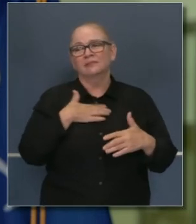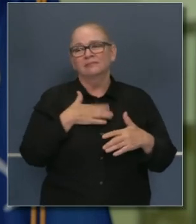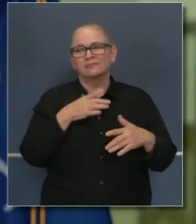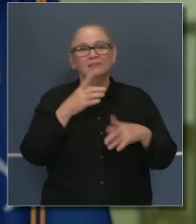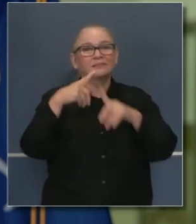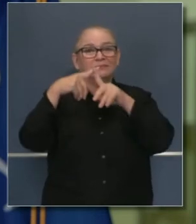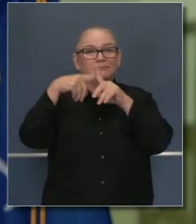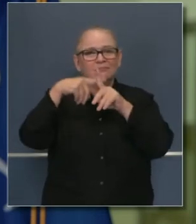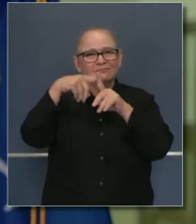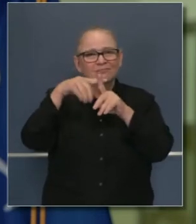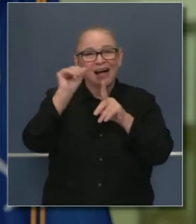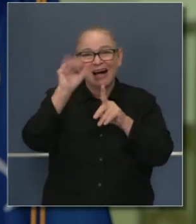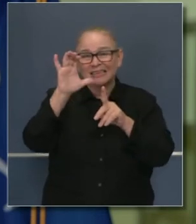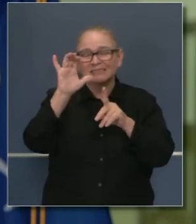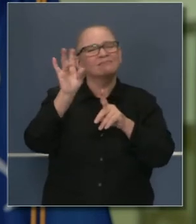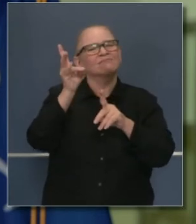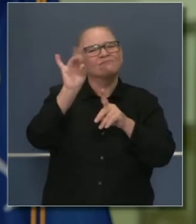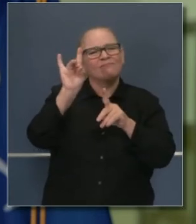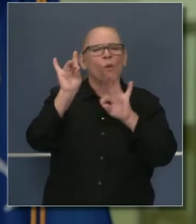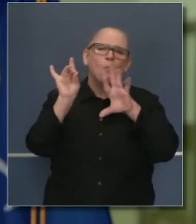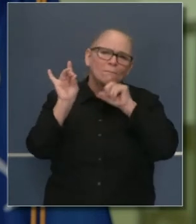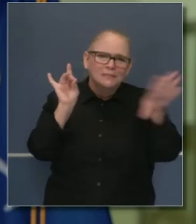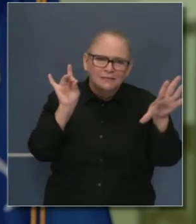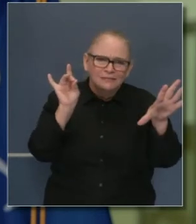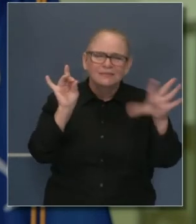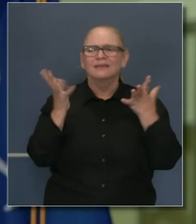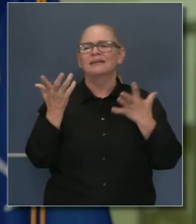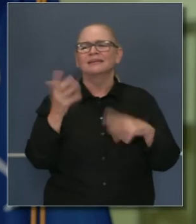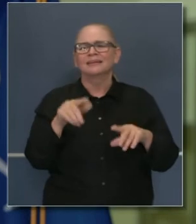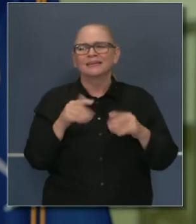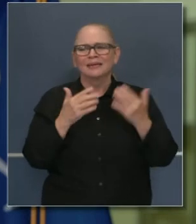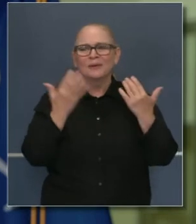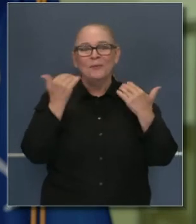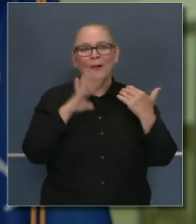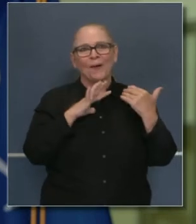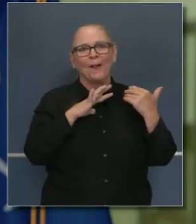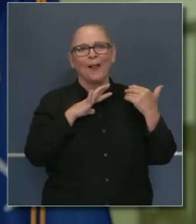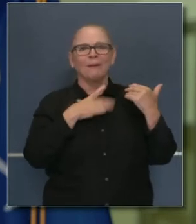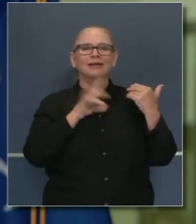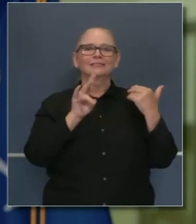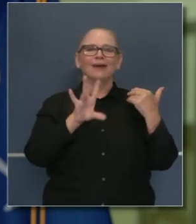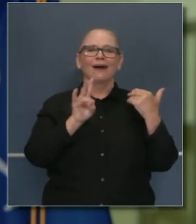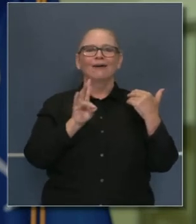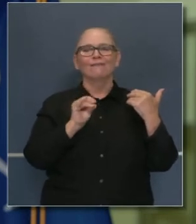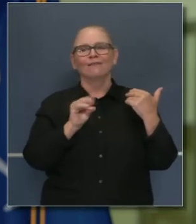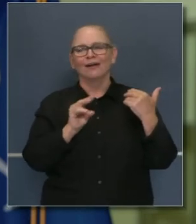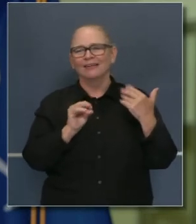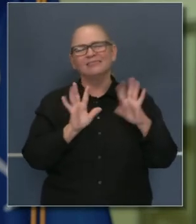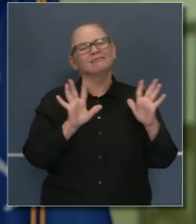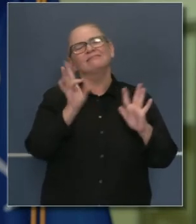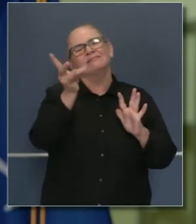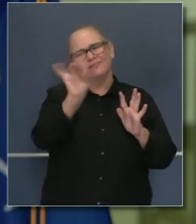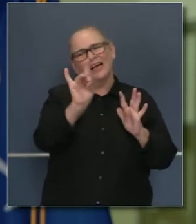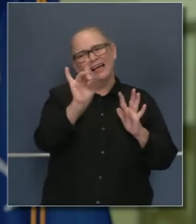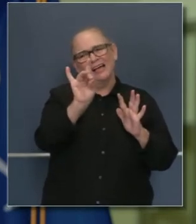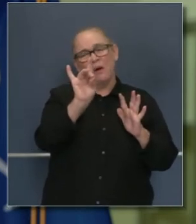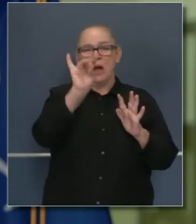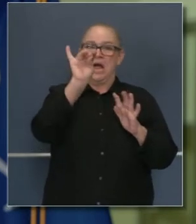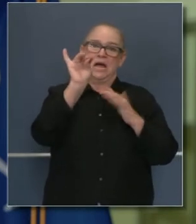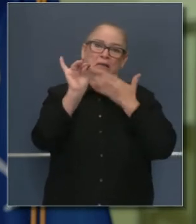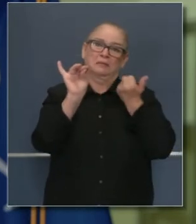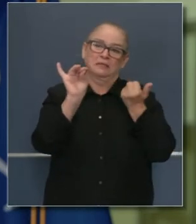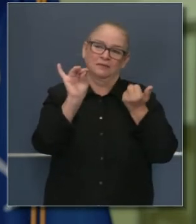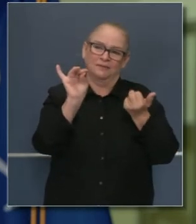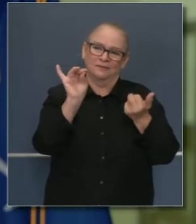bajen el termómetro, mejor dicho, suban el termómetro y que esté en 78 grados o